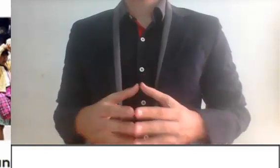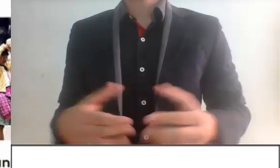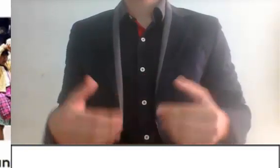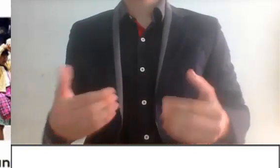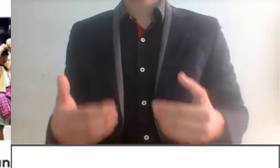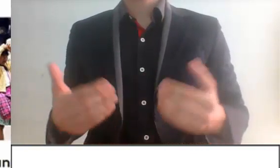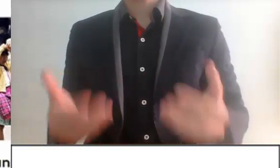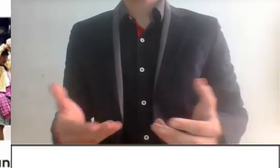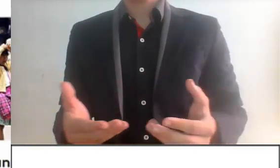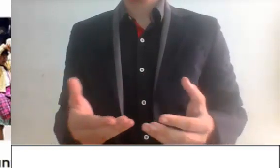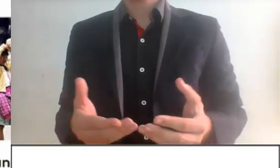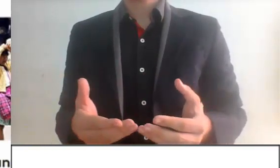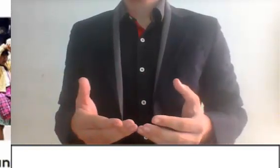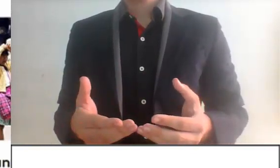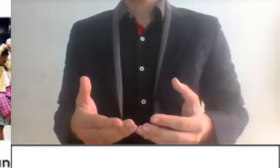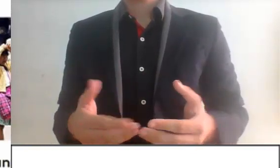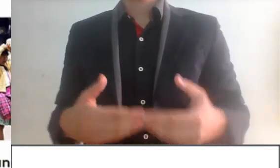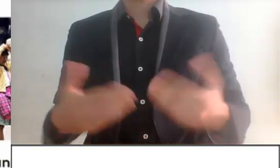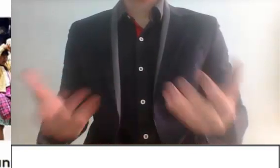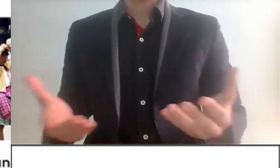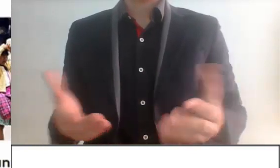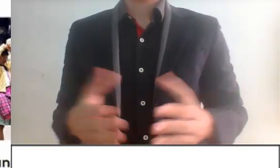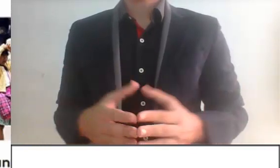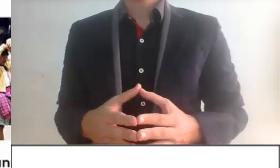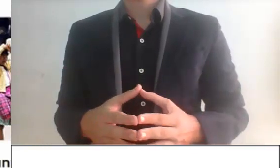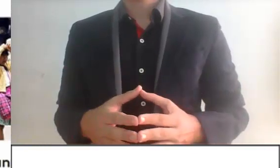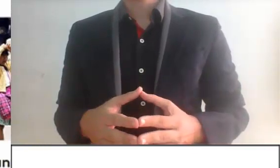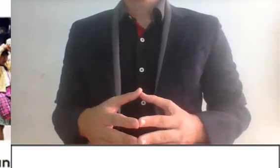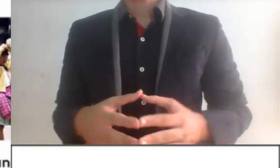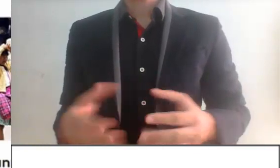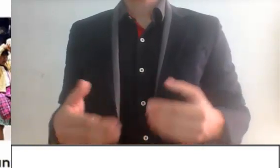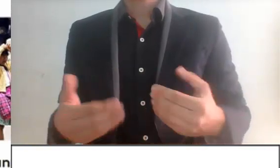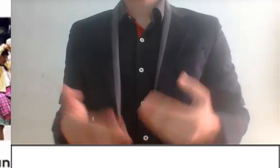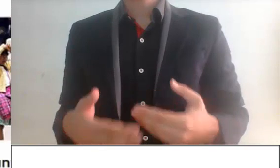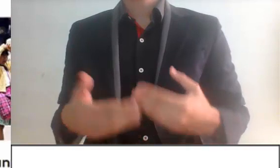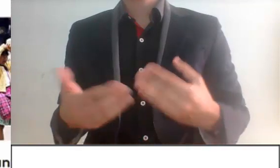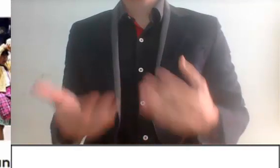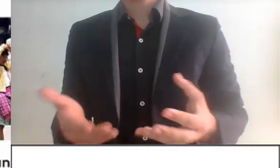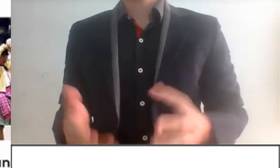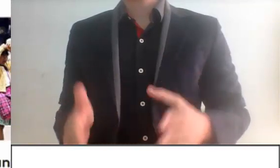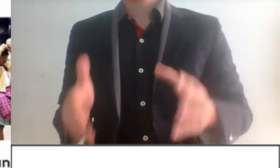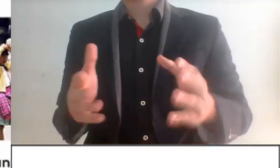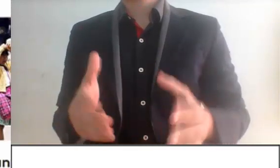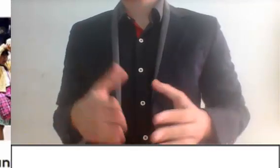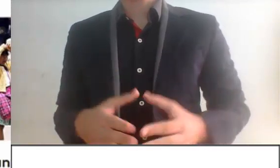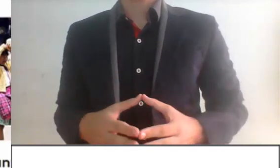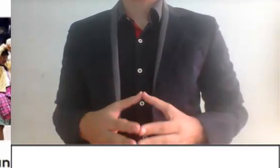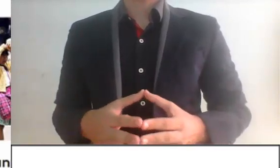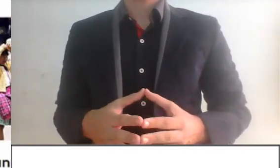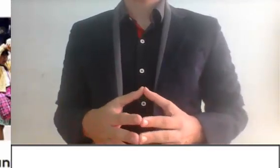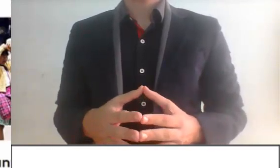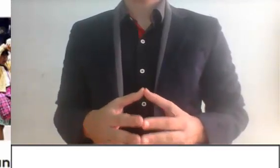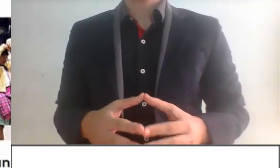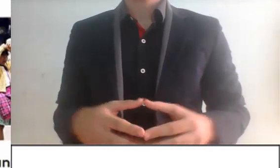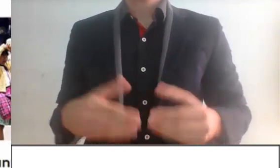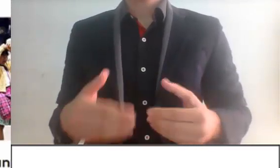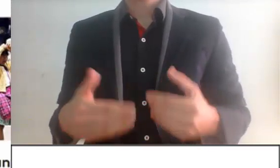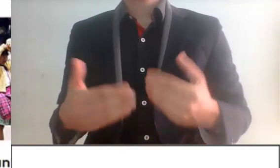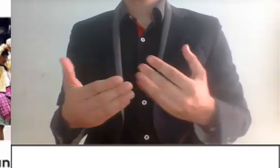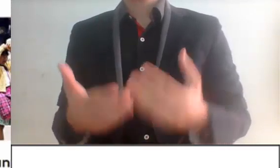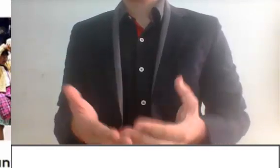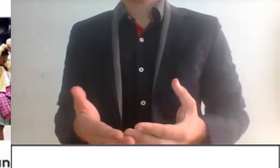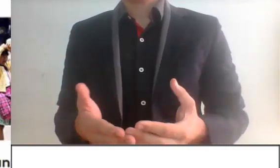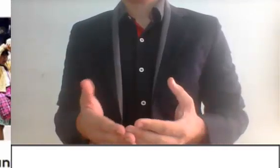problemas bastante graves por el tema de COVID-19, la recaudación no se vio tan afectada. Incluso, si ustedes ven las mañaneras,